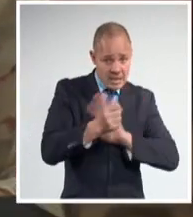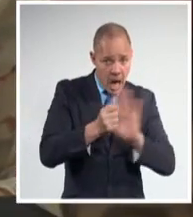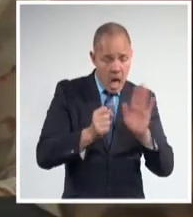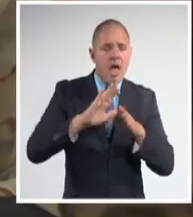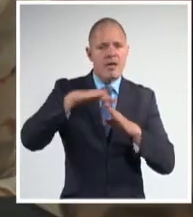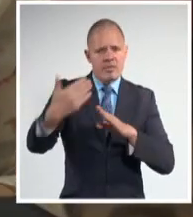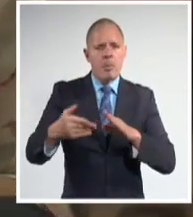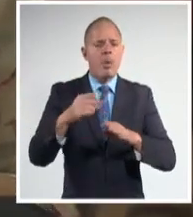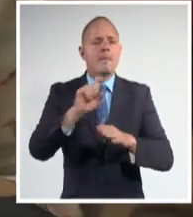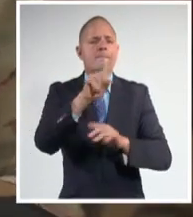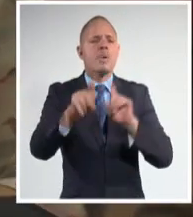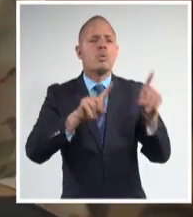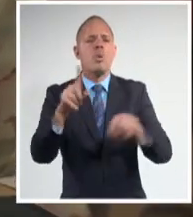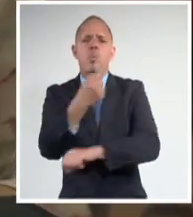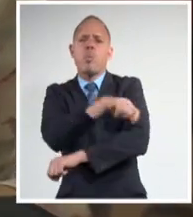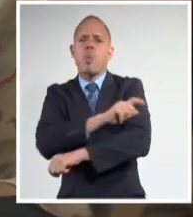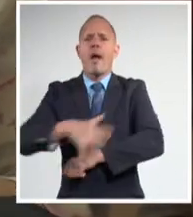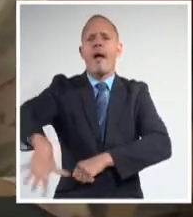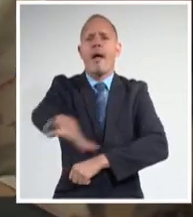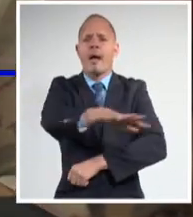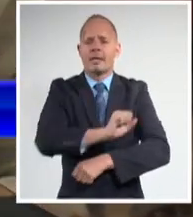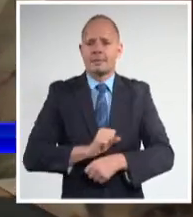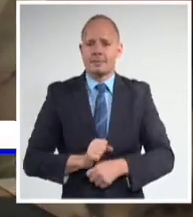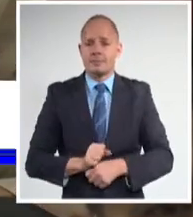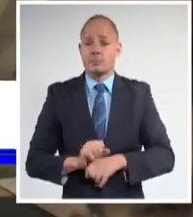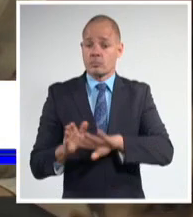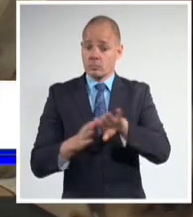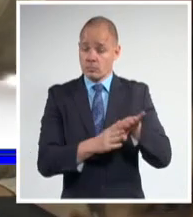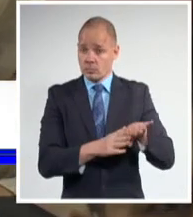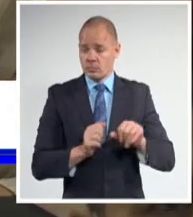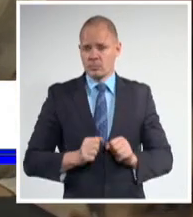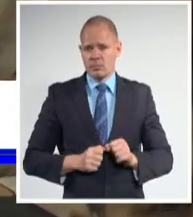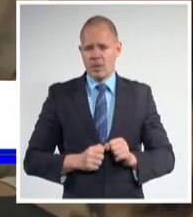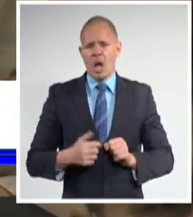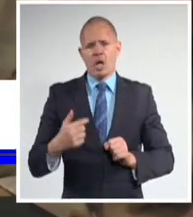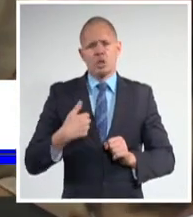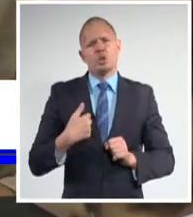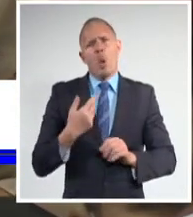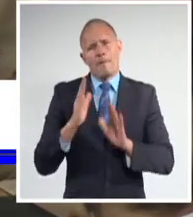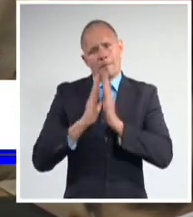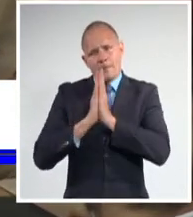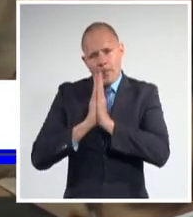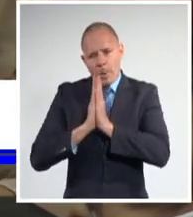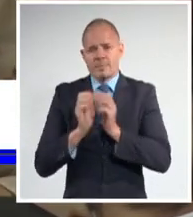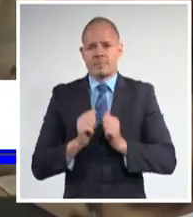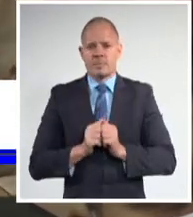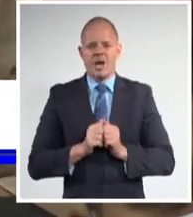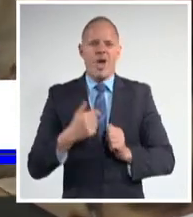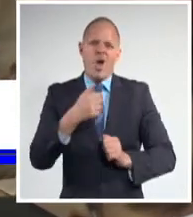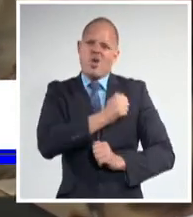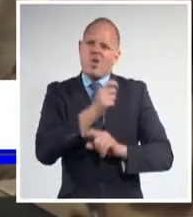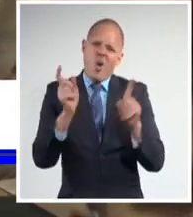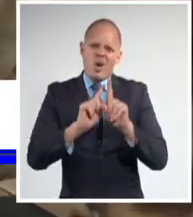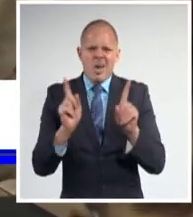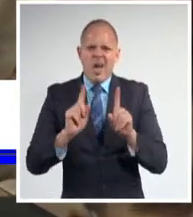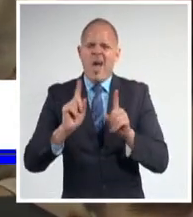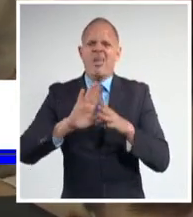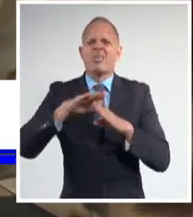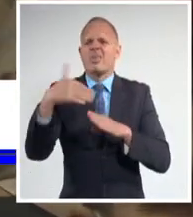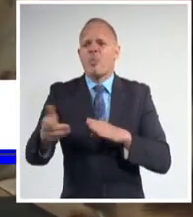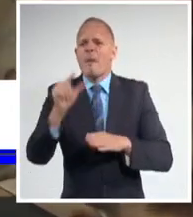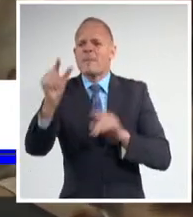a no ser iniciadores de enfrentamientos entre iglesias o grupos